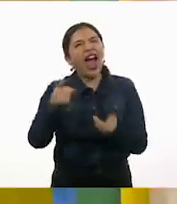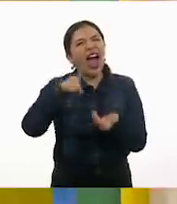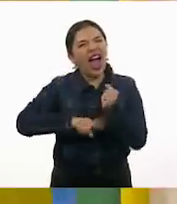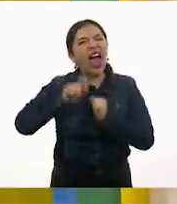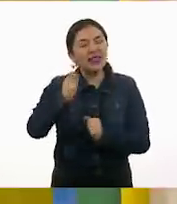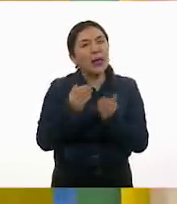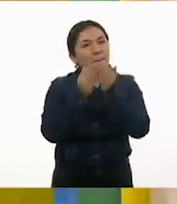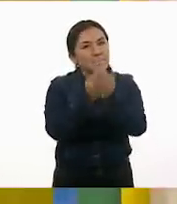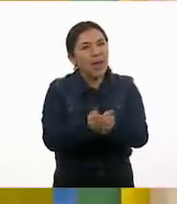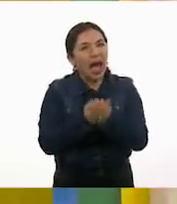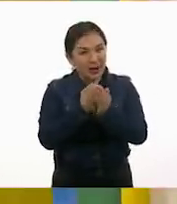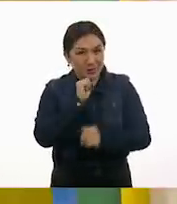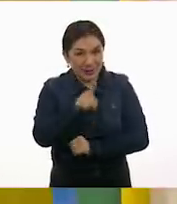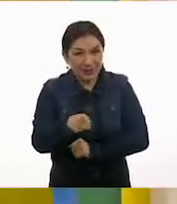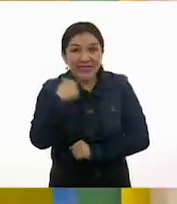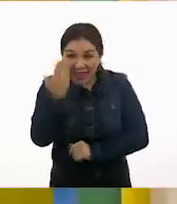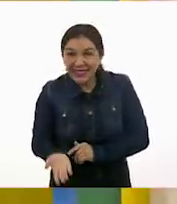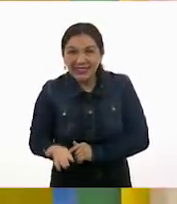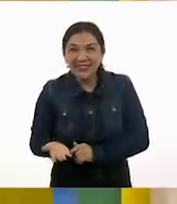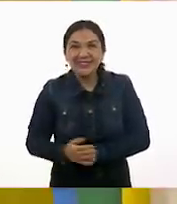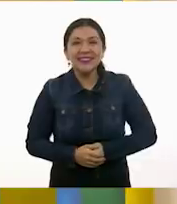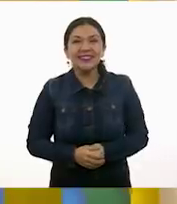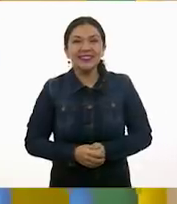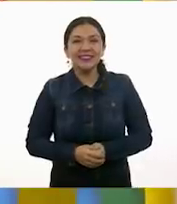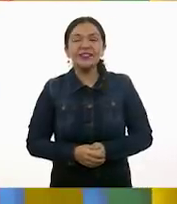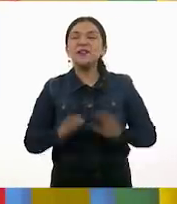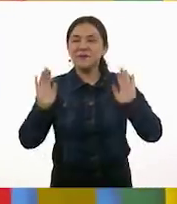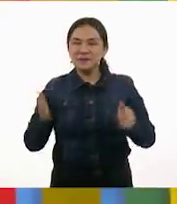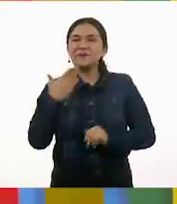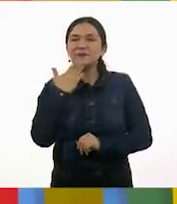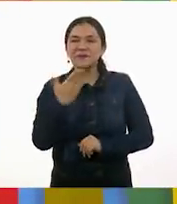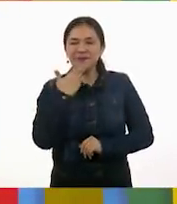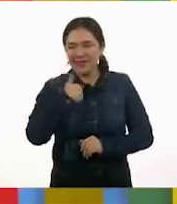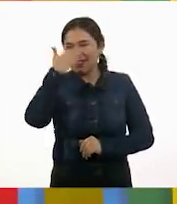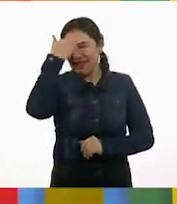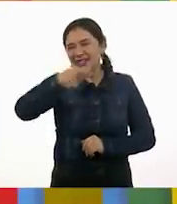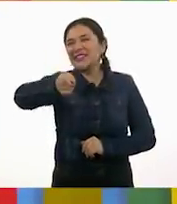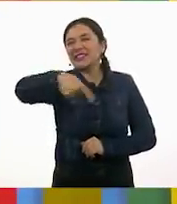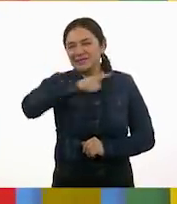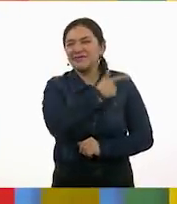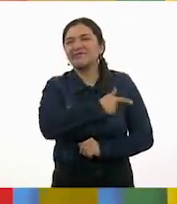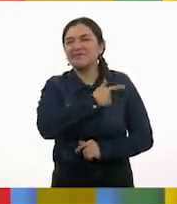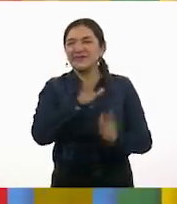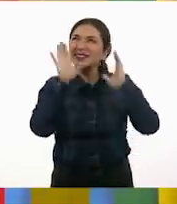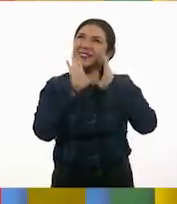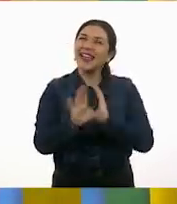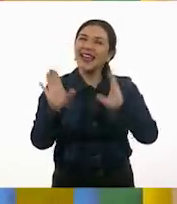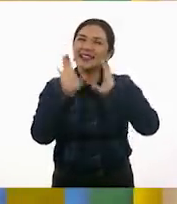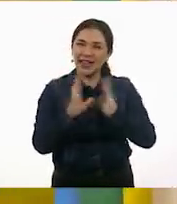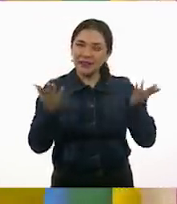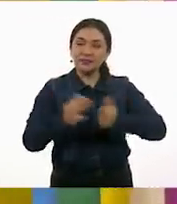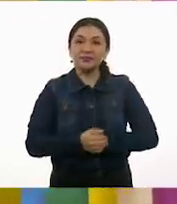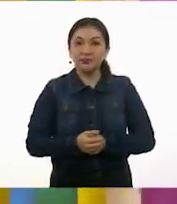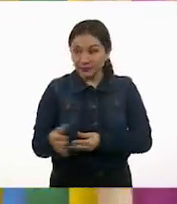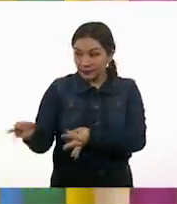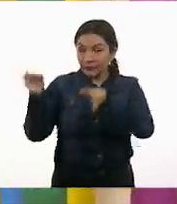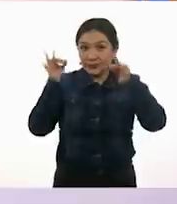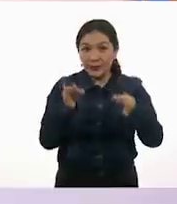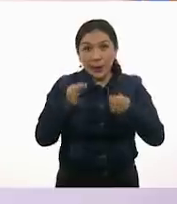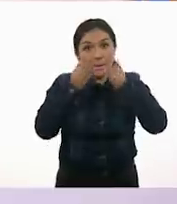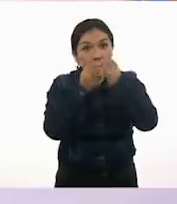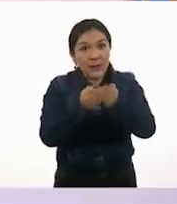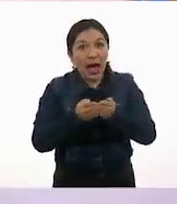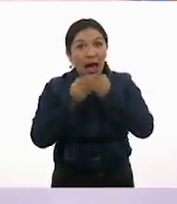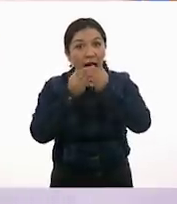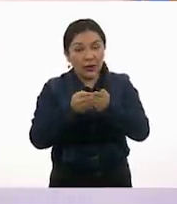ver con barquitos? ¿Les parece? Muy bien, yo sabía que ustedes quieren cantar. Toma tu barquito y